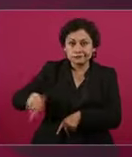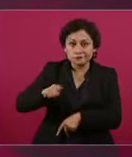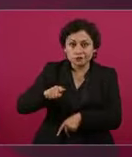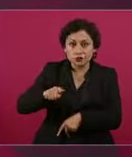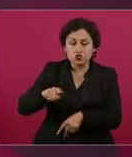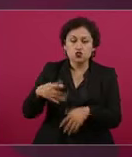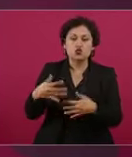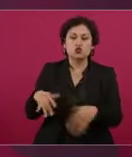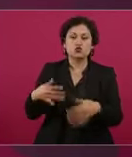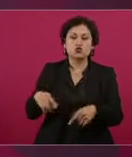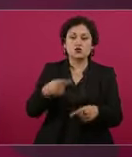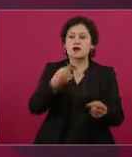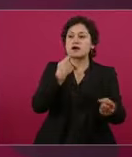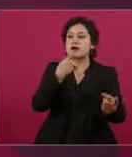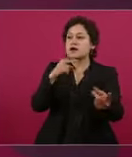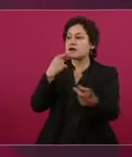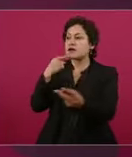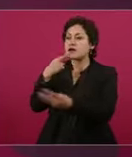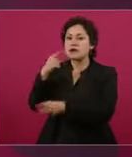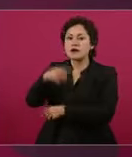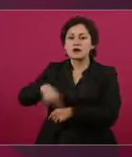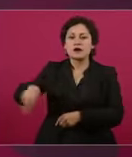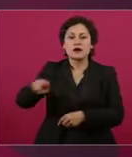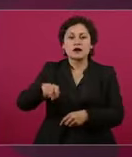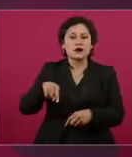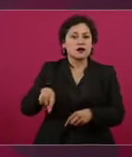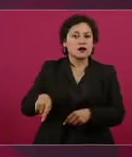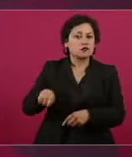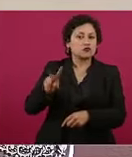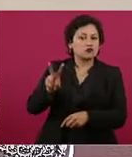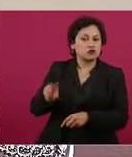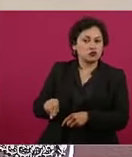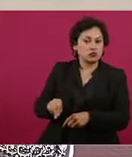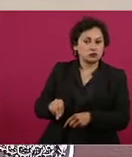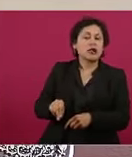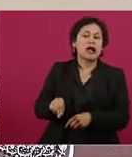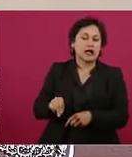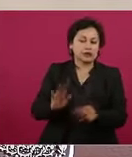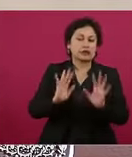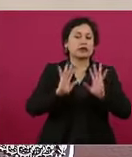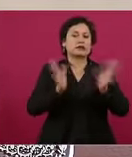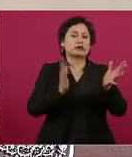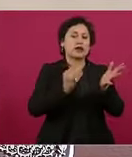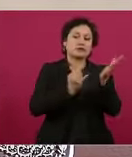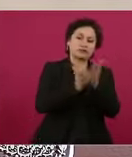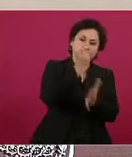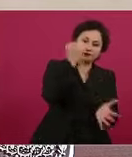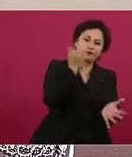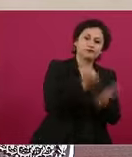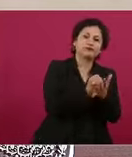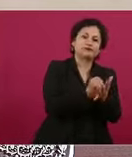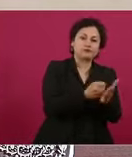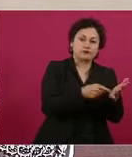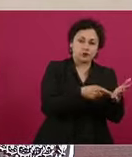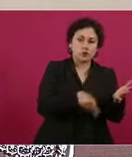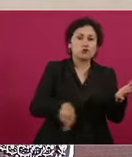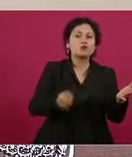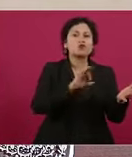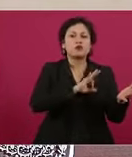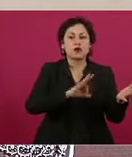resolvió, faltan otros trámites, pero estamos